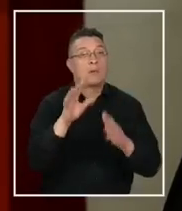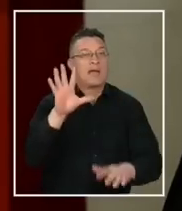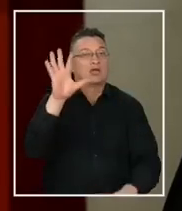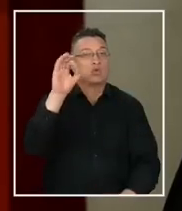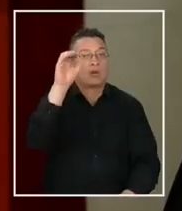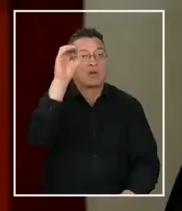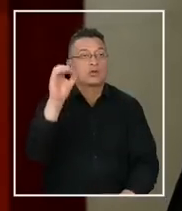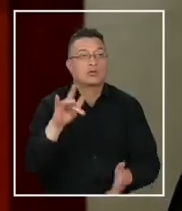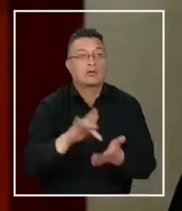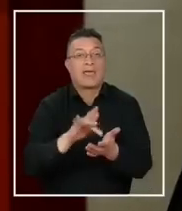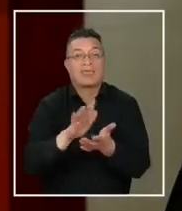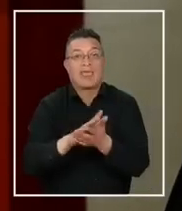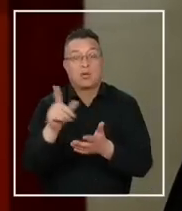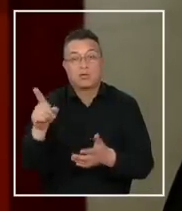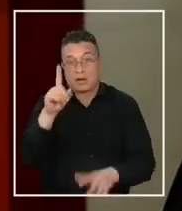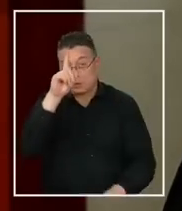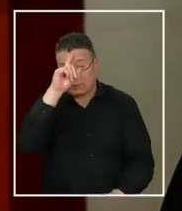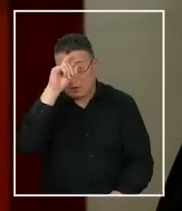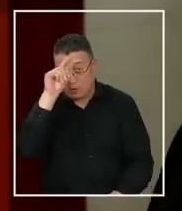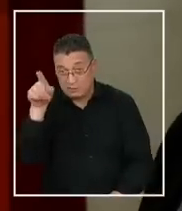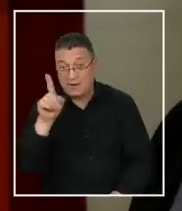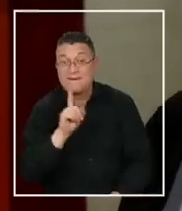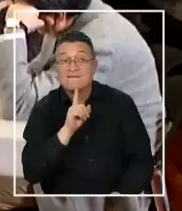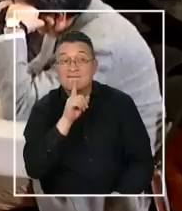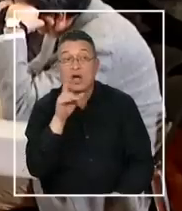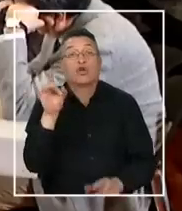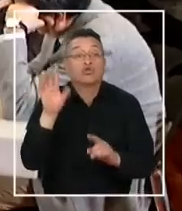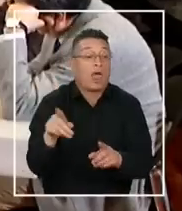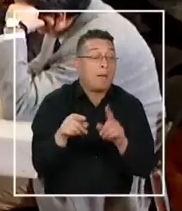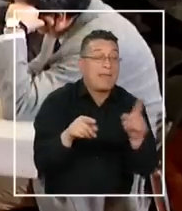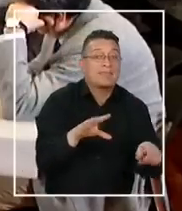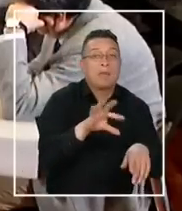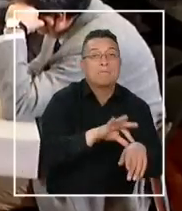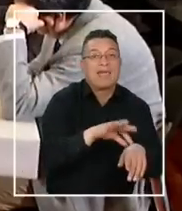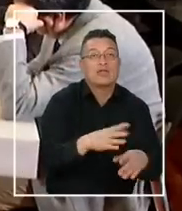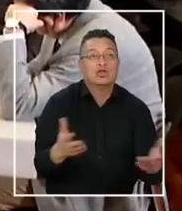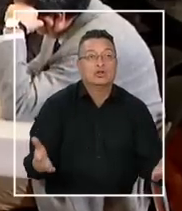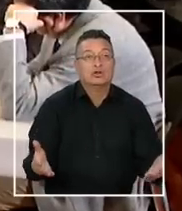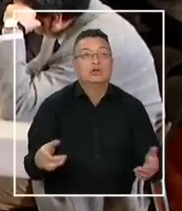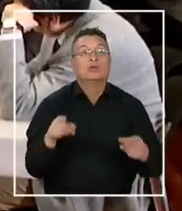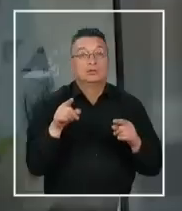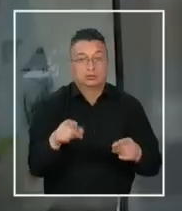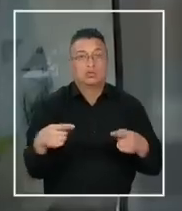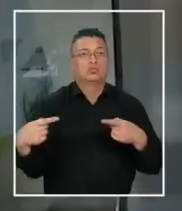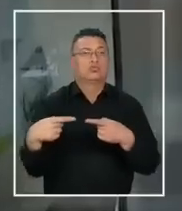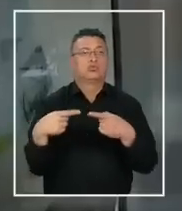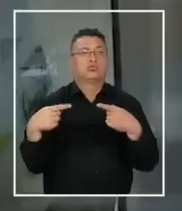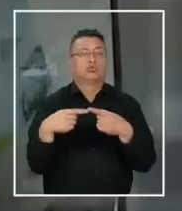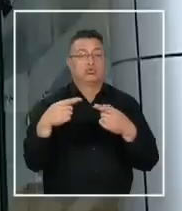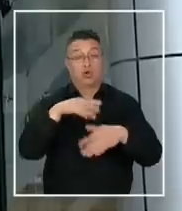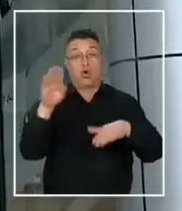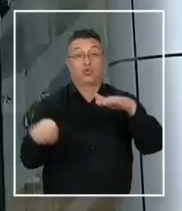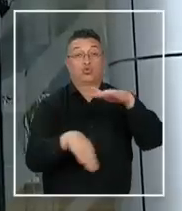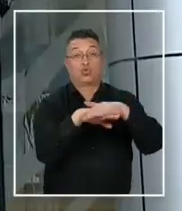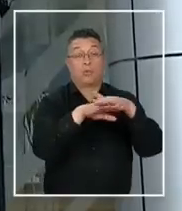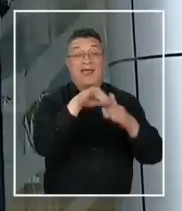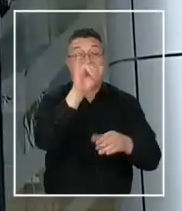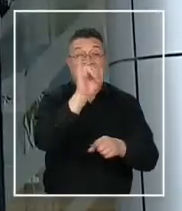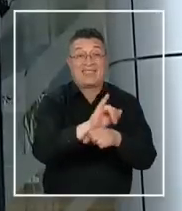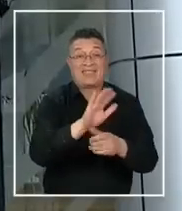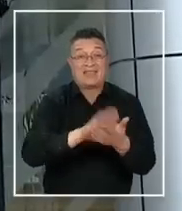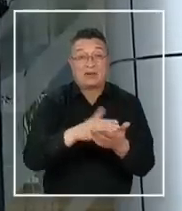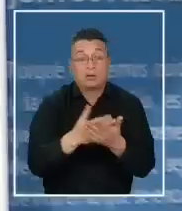de la deuda con las clínicas, solo en este caso con médicos. Intenso debate que se da justo cuando la Superintendencia de Salud